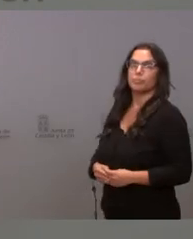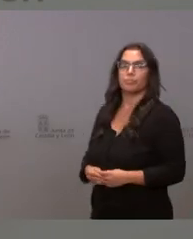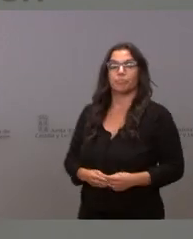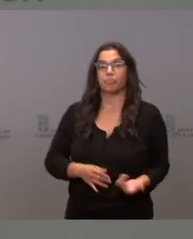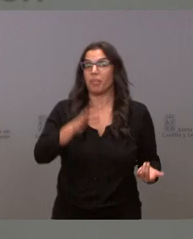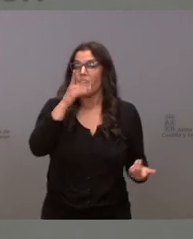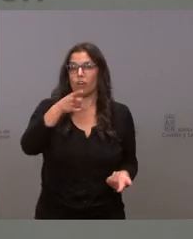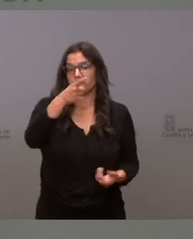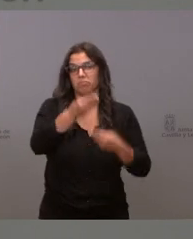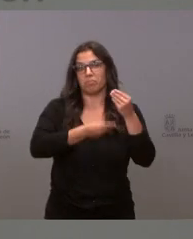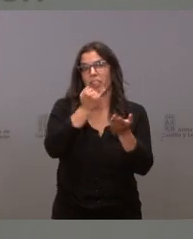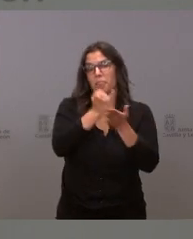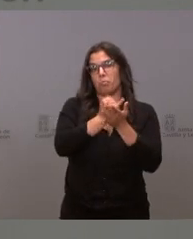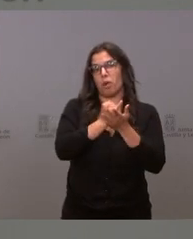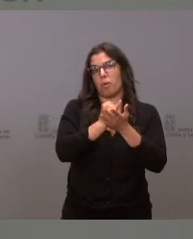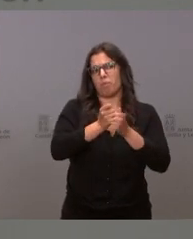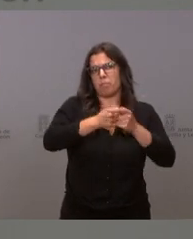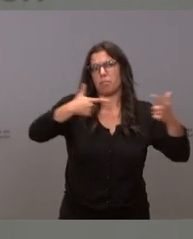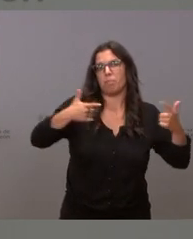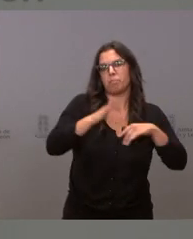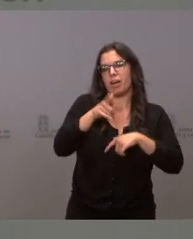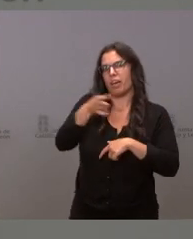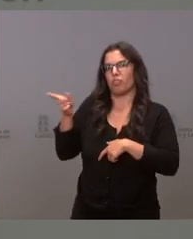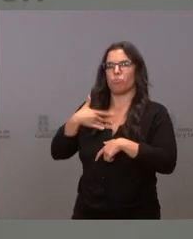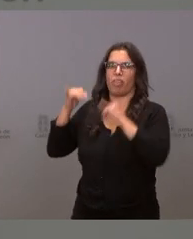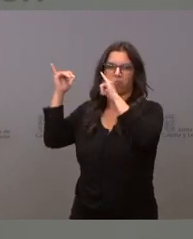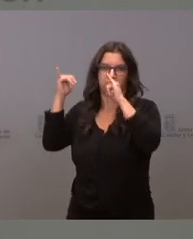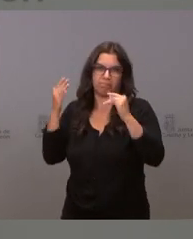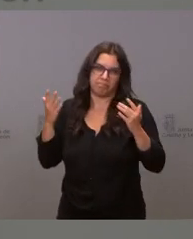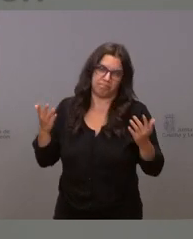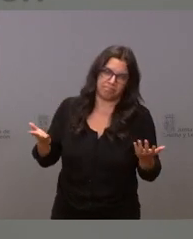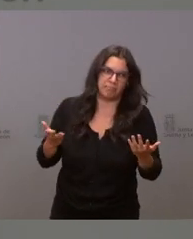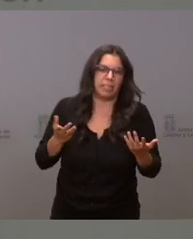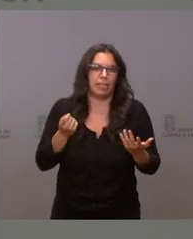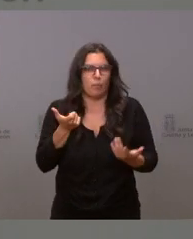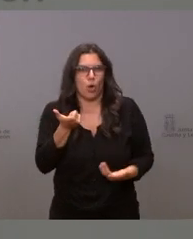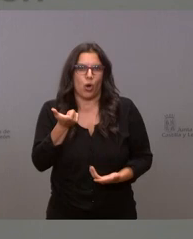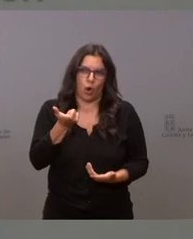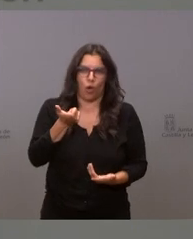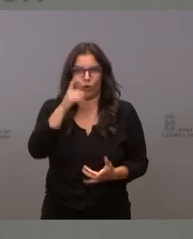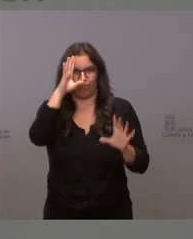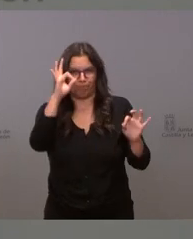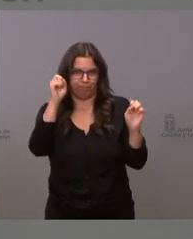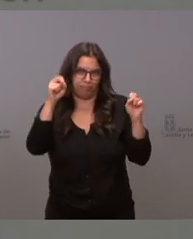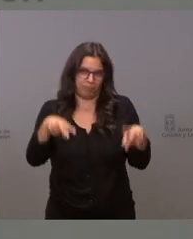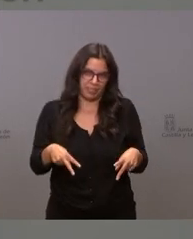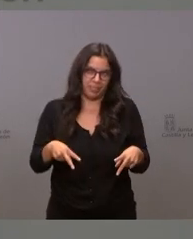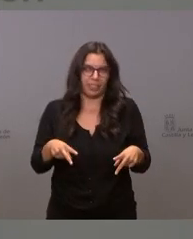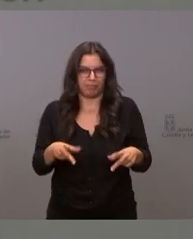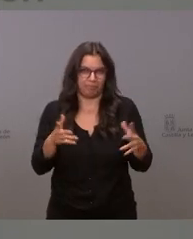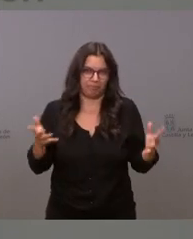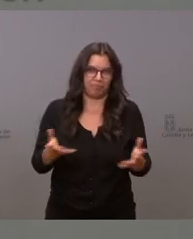pruebas para que la gente pueda salir de copas yo entiendo que esto sería un poquito irracional por decirlo